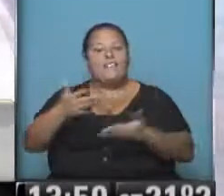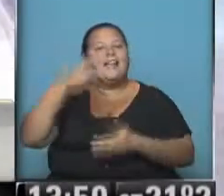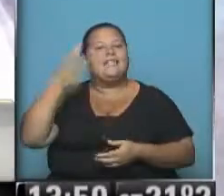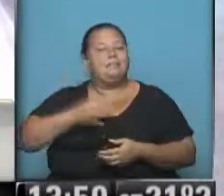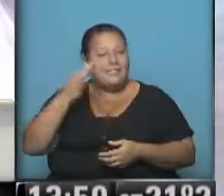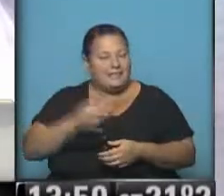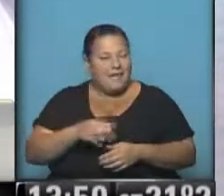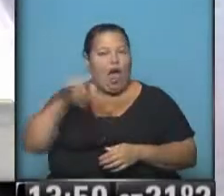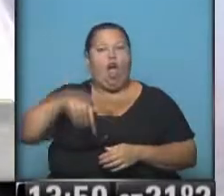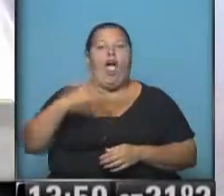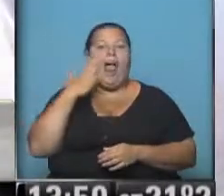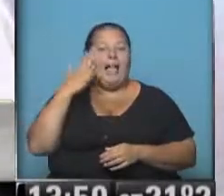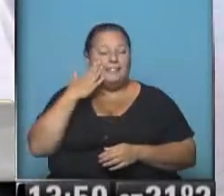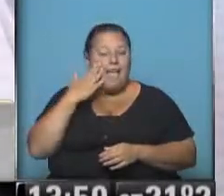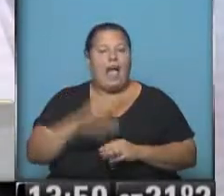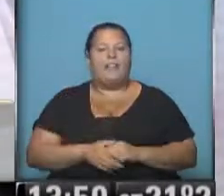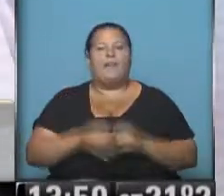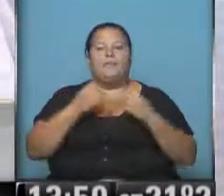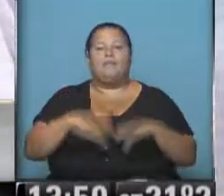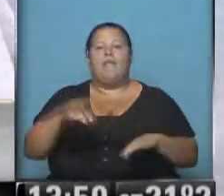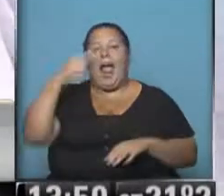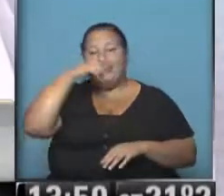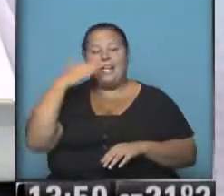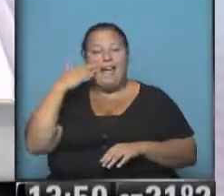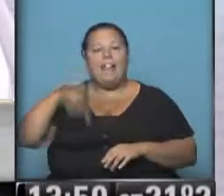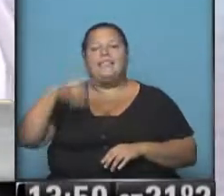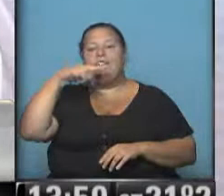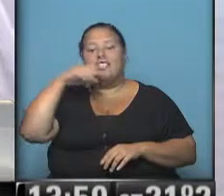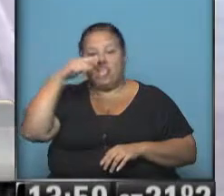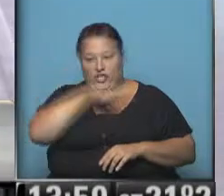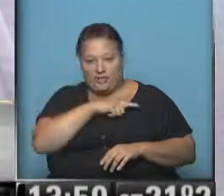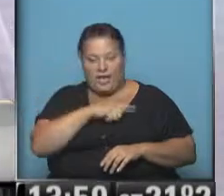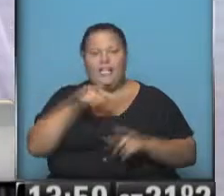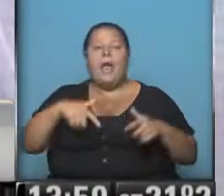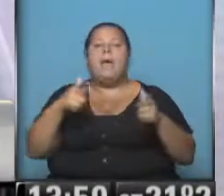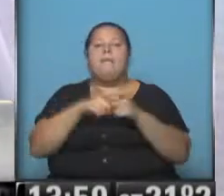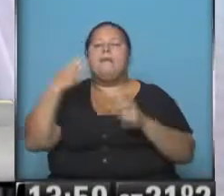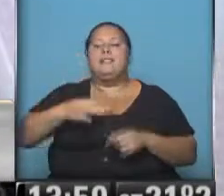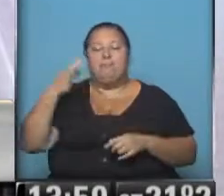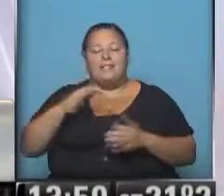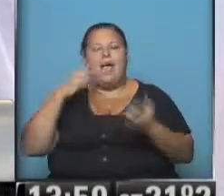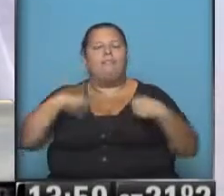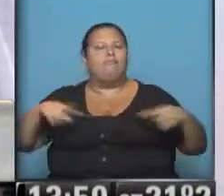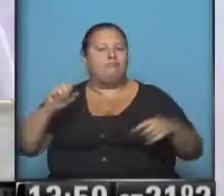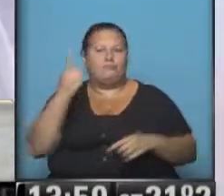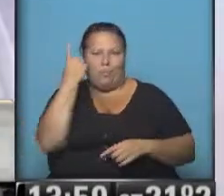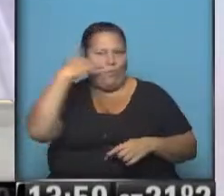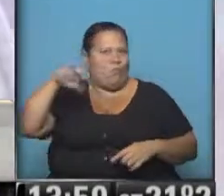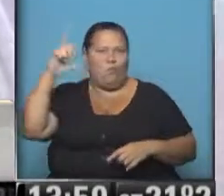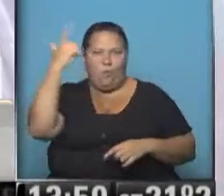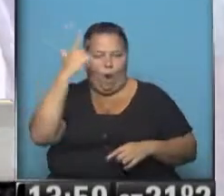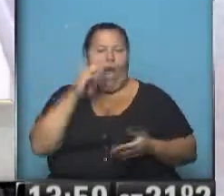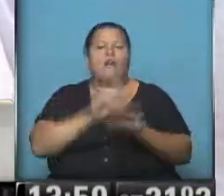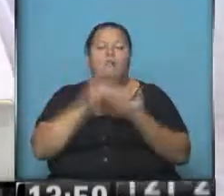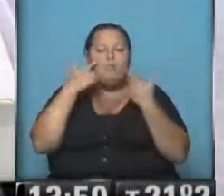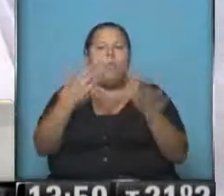especial que tenemos para esta tarde a partir de las 19, aquí en Visión 7. Una edición especial, material inédito, que va a